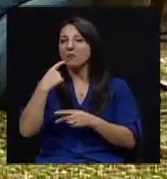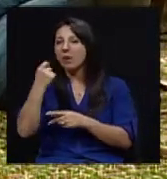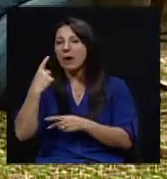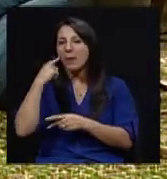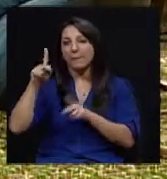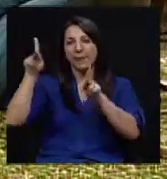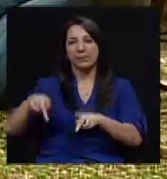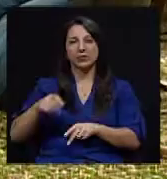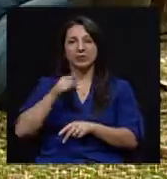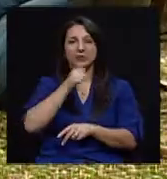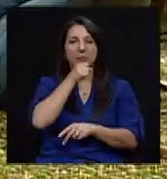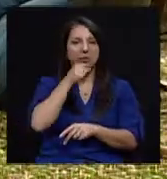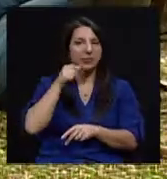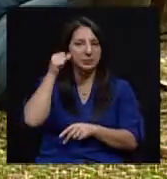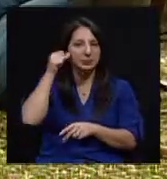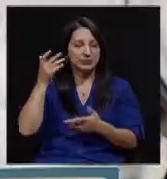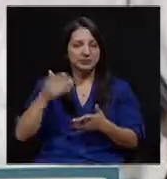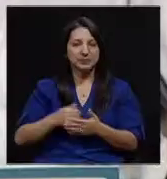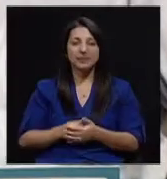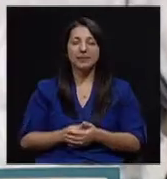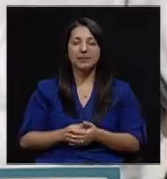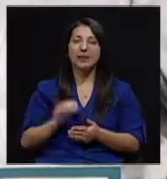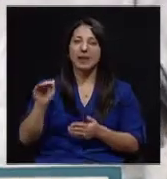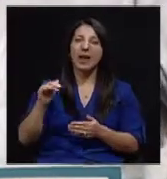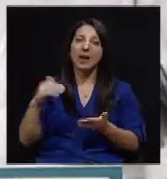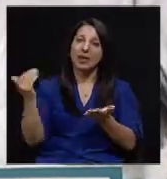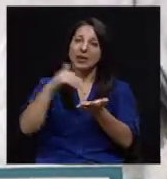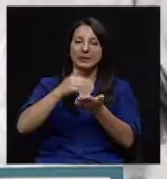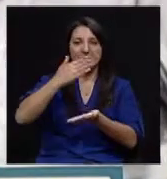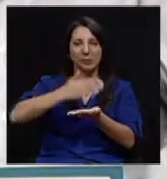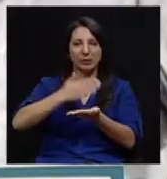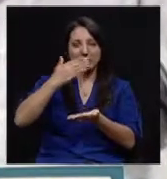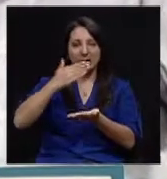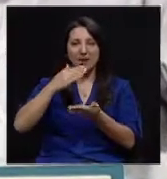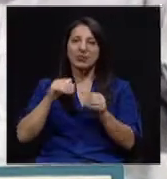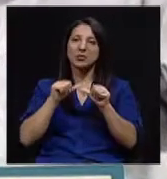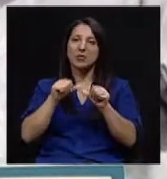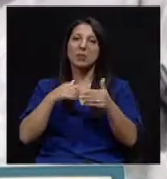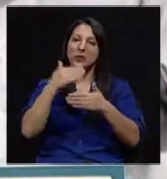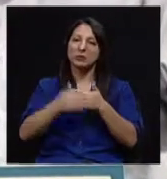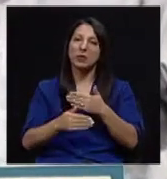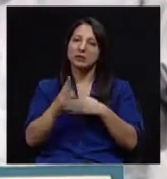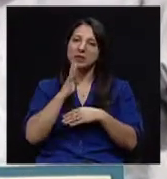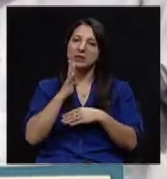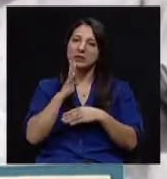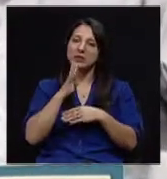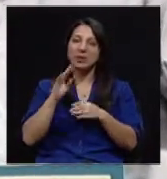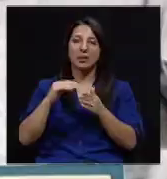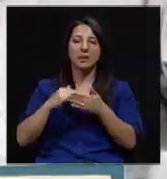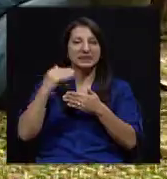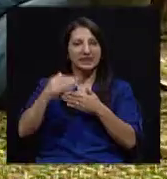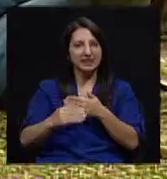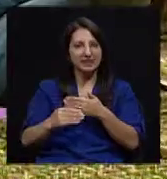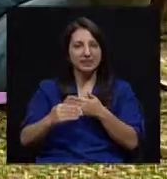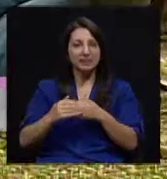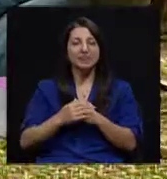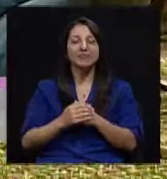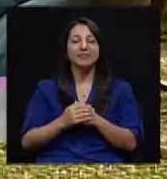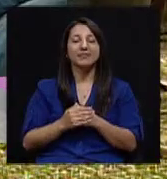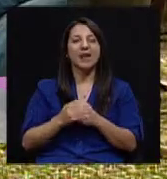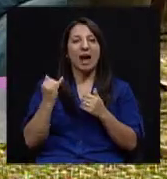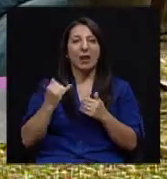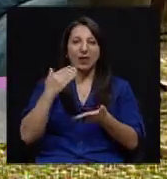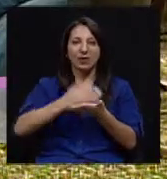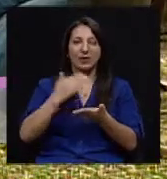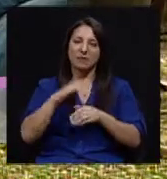adultos mayores. Doctor, vamos a hacer una nueva pausa, continuaremos la conversación ahora más adelante. Y bueno, vamos al